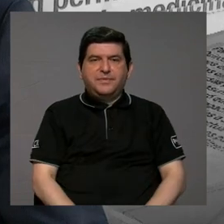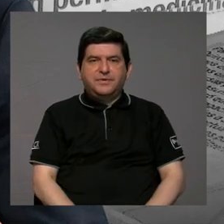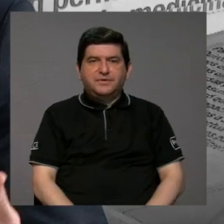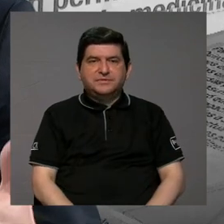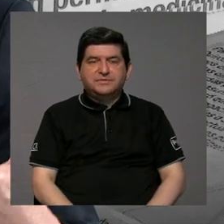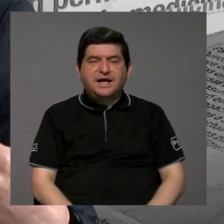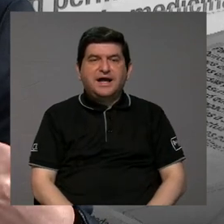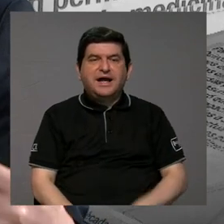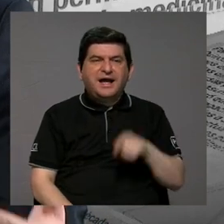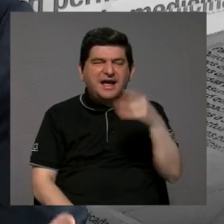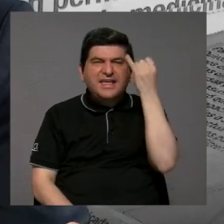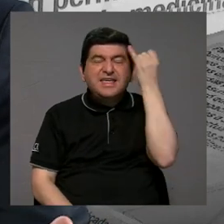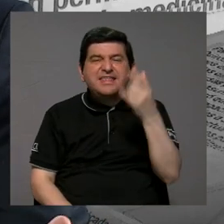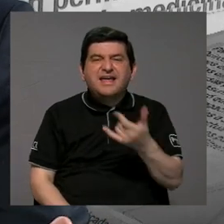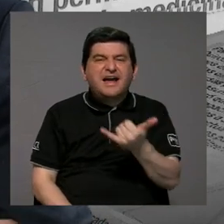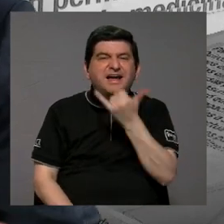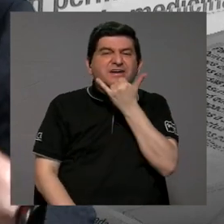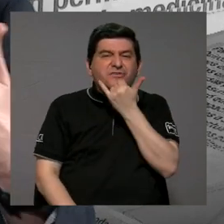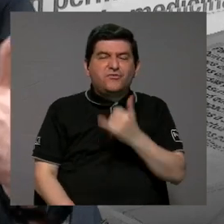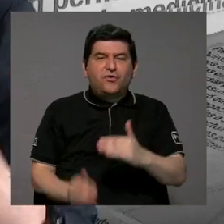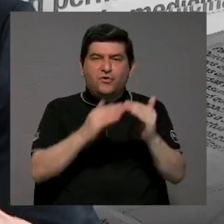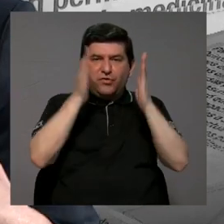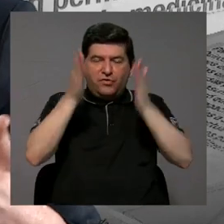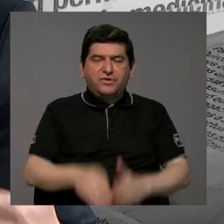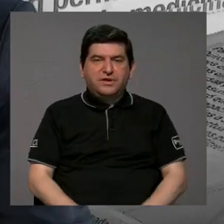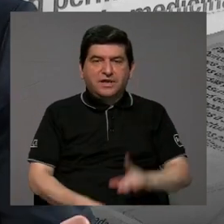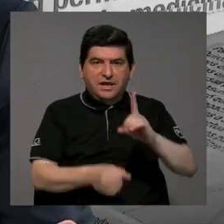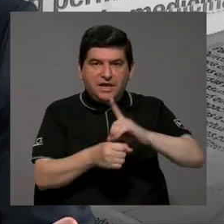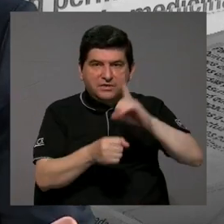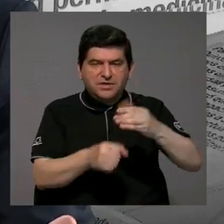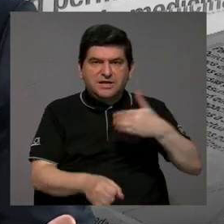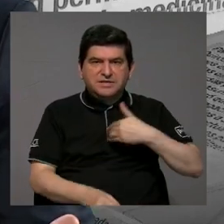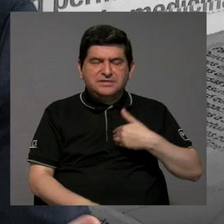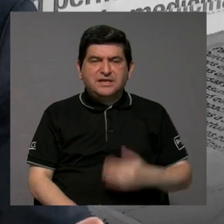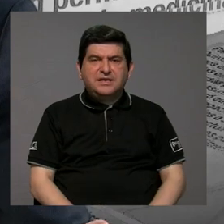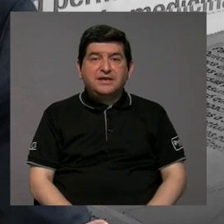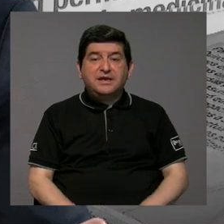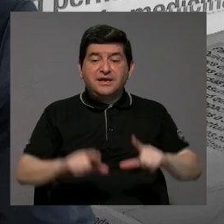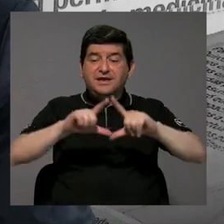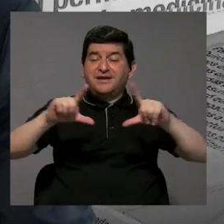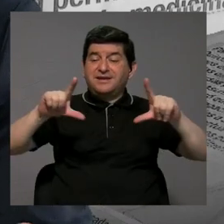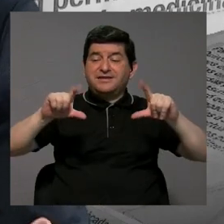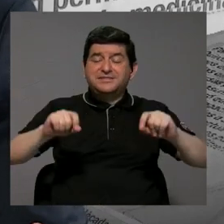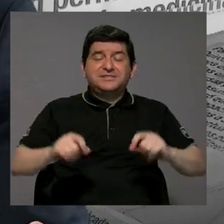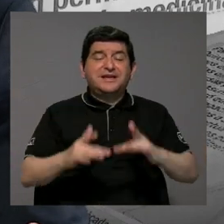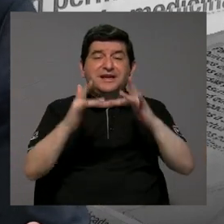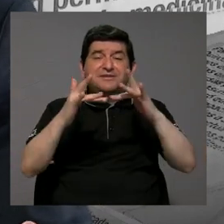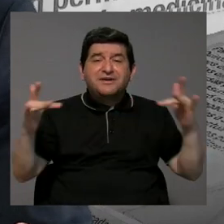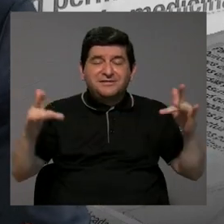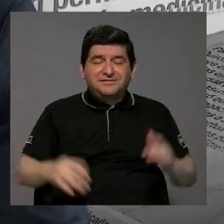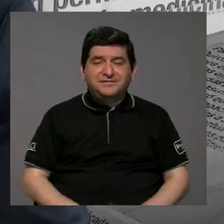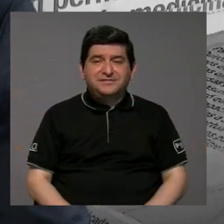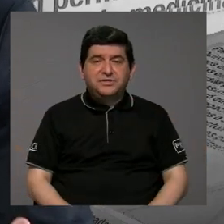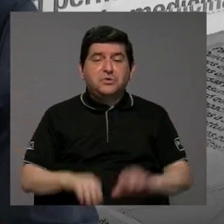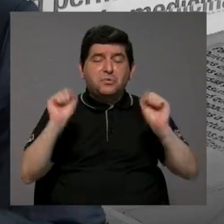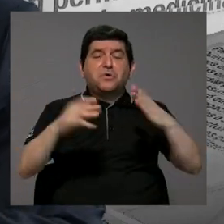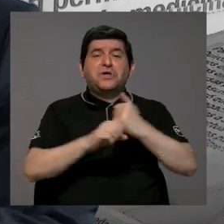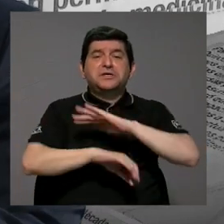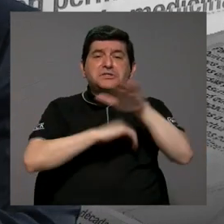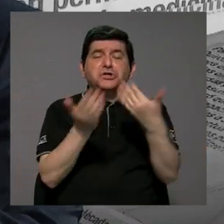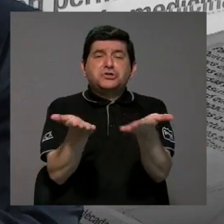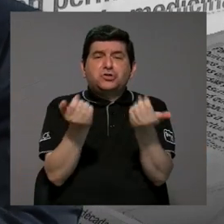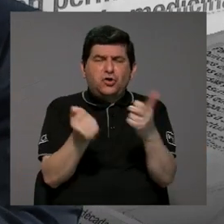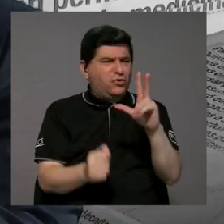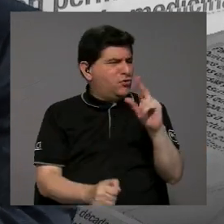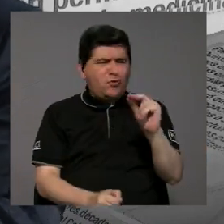mandamos la señal equivocada a la ciudadanía. Por ejemplo, que las y los diputados tienen un cheque en blanco para hacer lo que quieren. Eso no queremos. Más